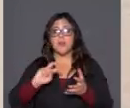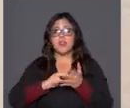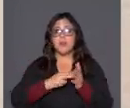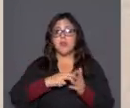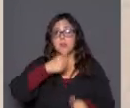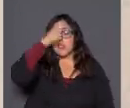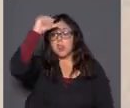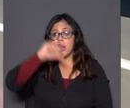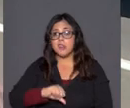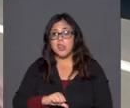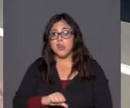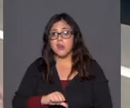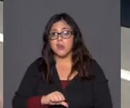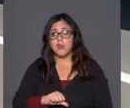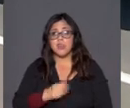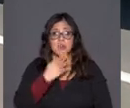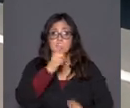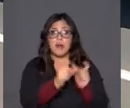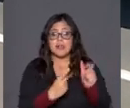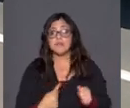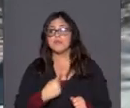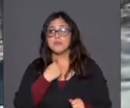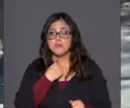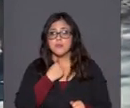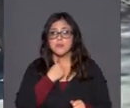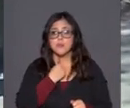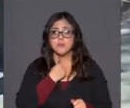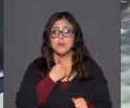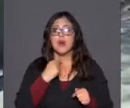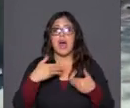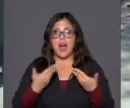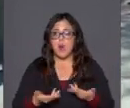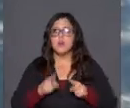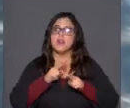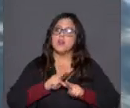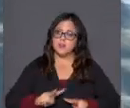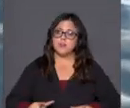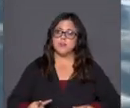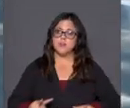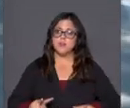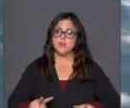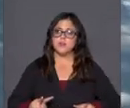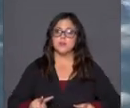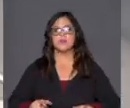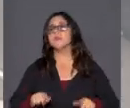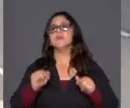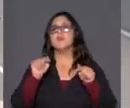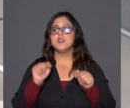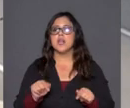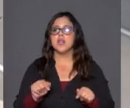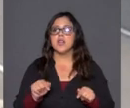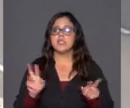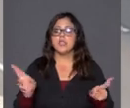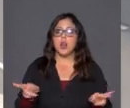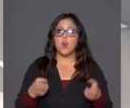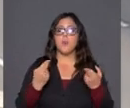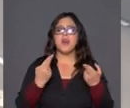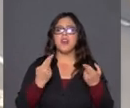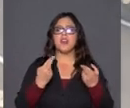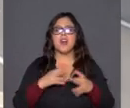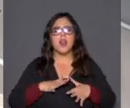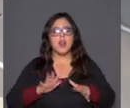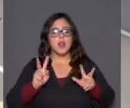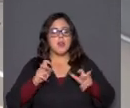hoy para las víctimas, en cierto modo, tiene algo más de tranquilidad. Se compensa, en cierto modo, esta sensación de impunidad que tan fuerte